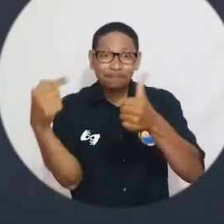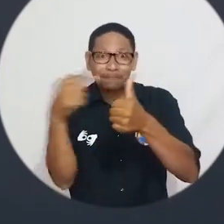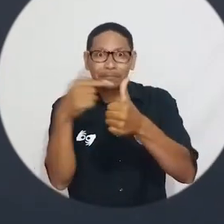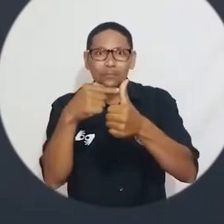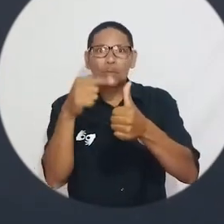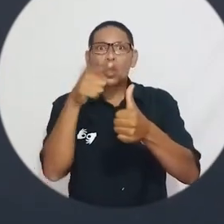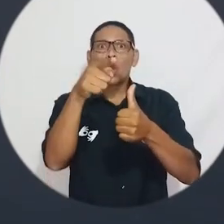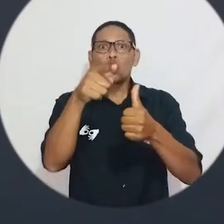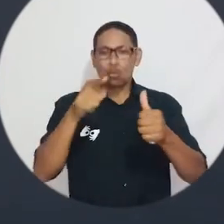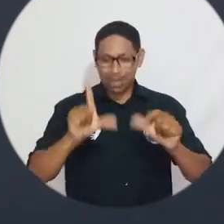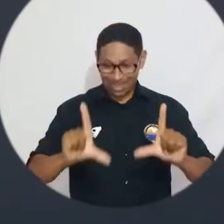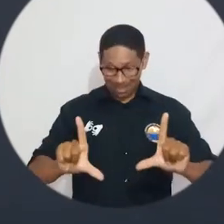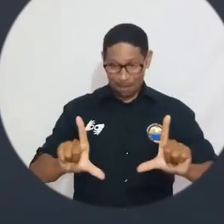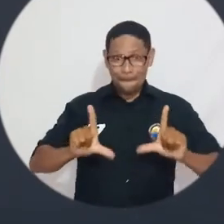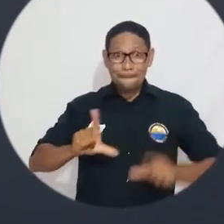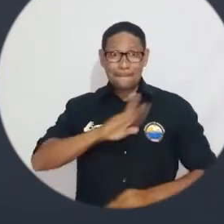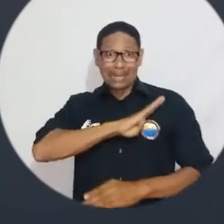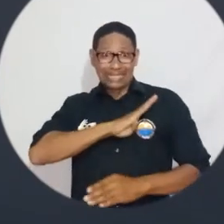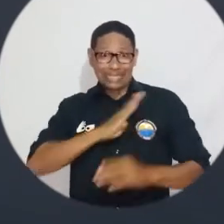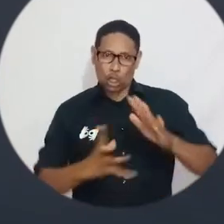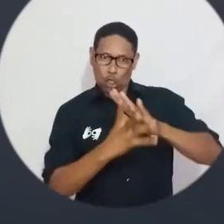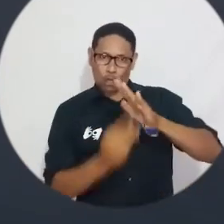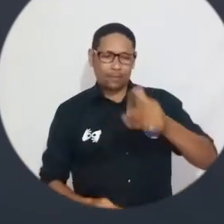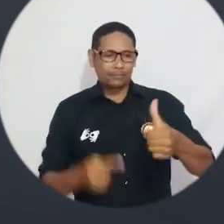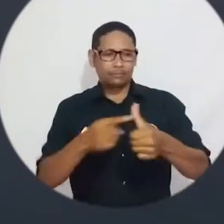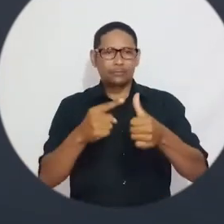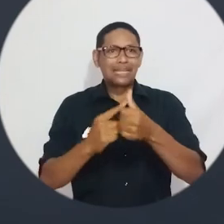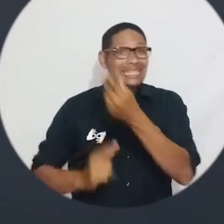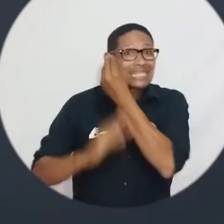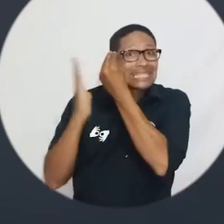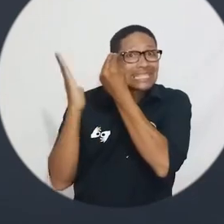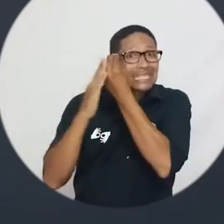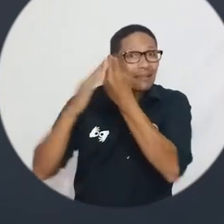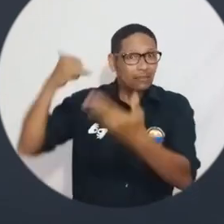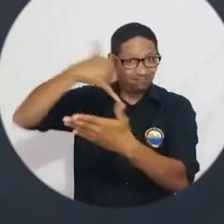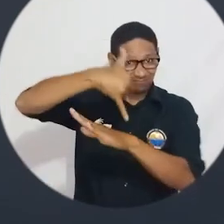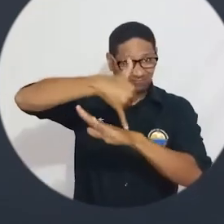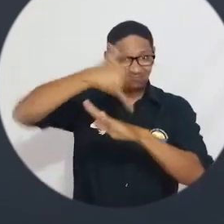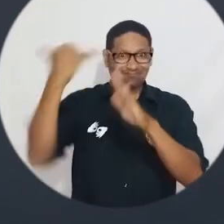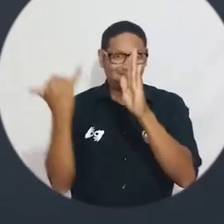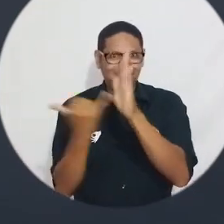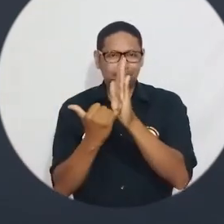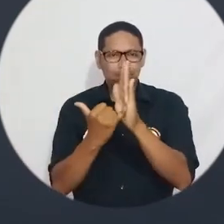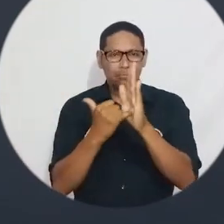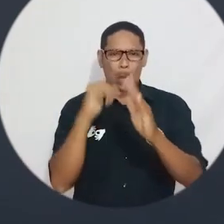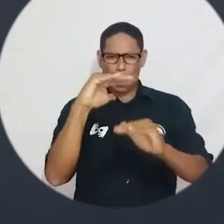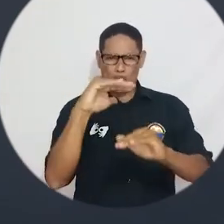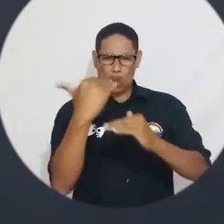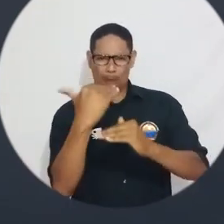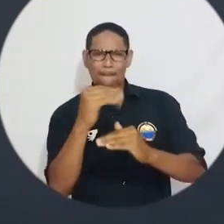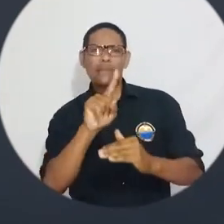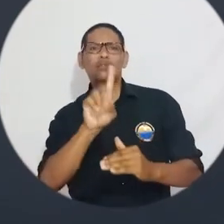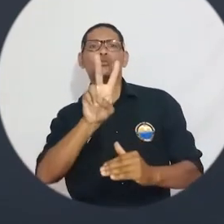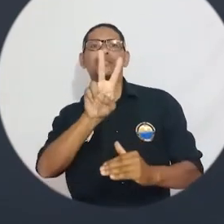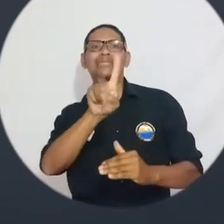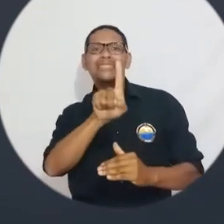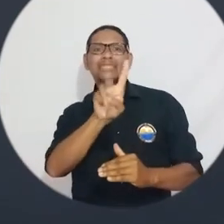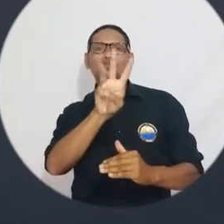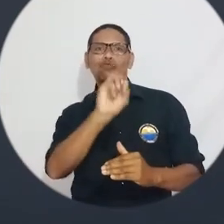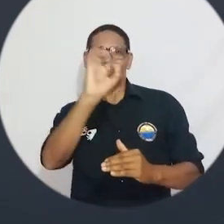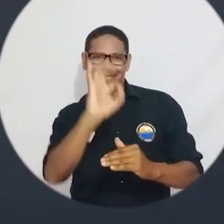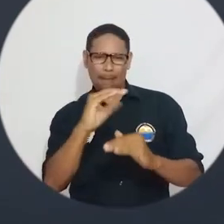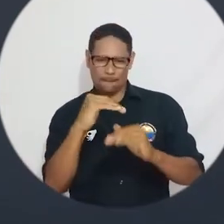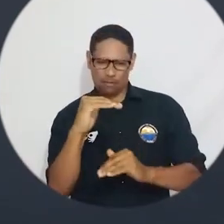requisitos son Fotocopia del diploma de bachiller. Resultados de la prueba de estado Ixpe Saber 11 con un puntaje global